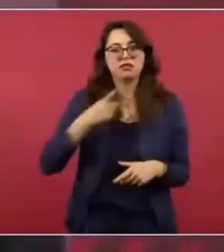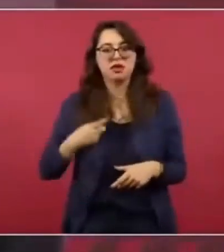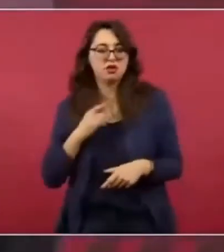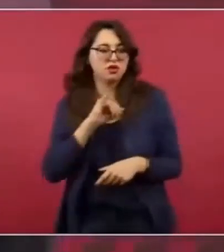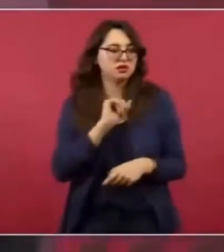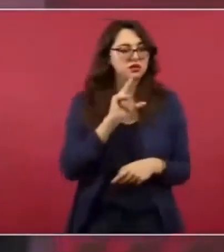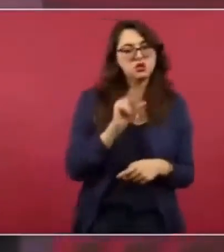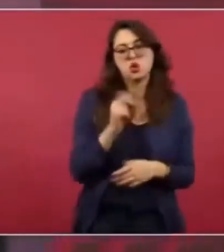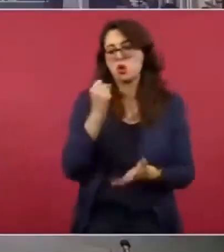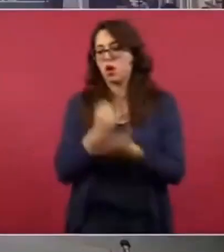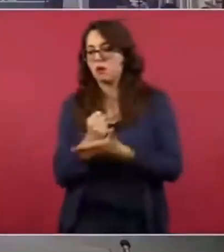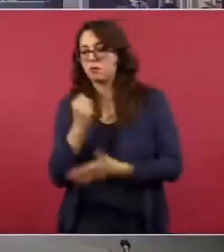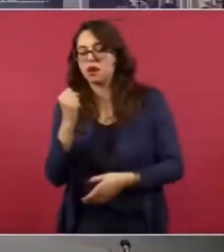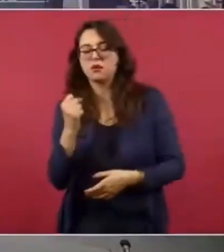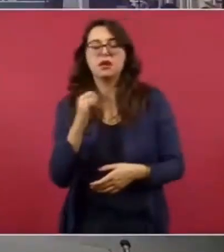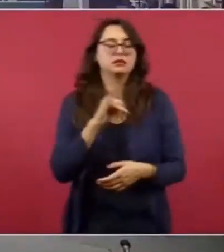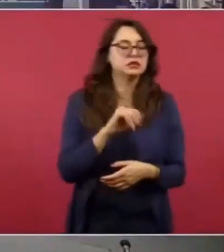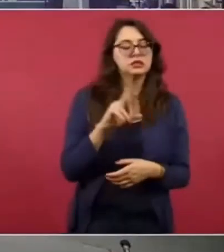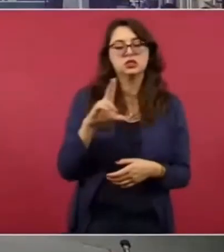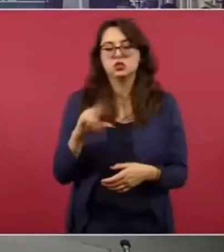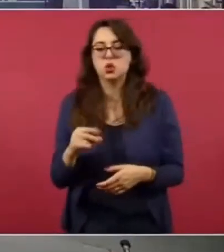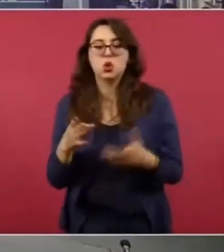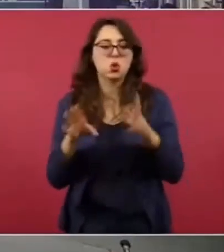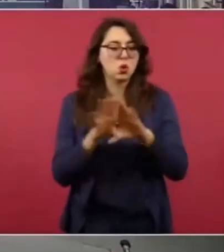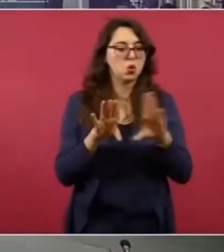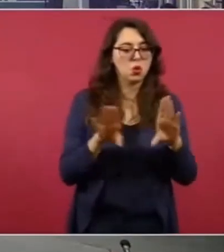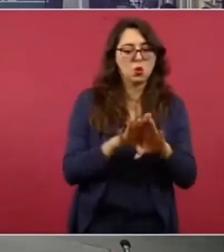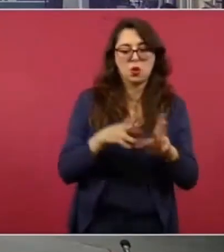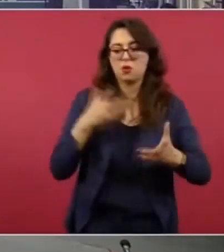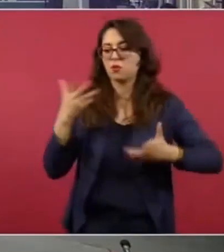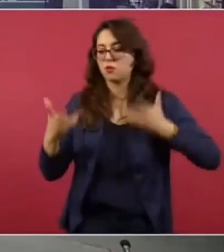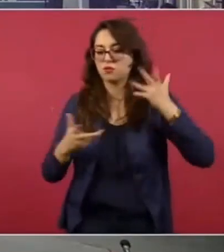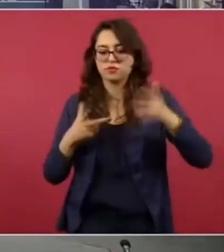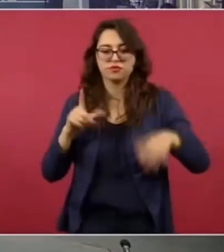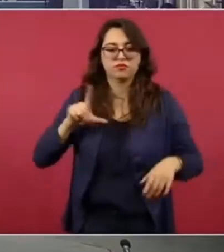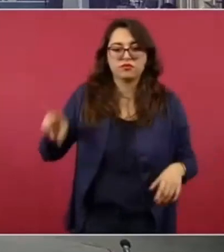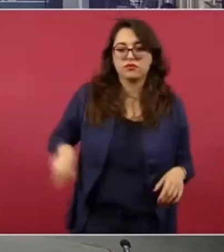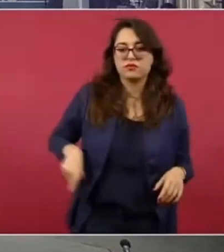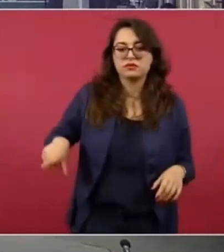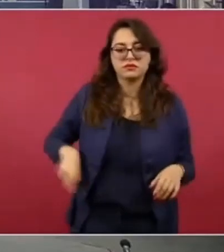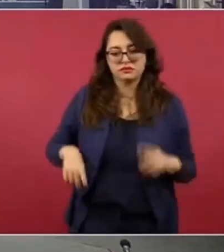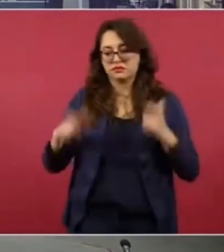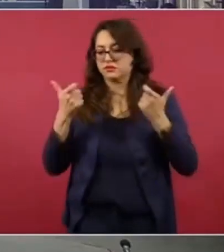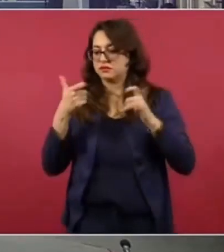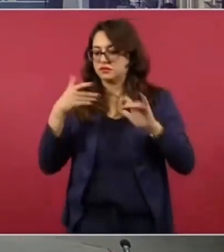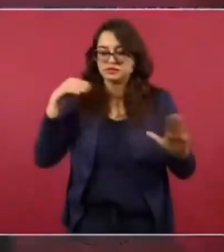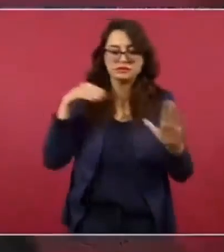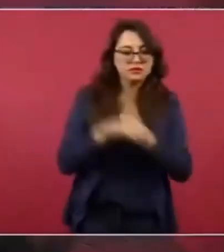autorizar, que se va a quedar en insolvencia el gobierno de Estados Unidos.